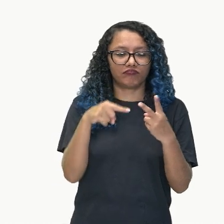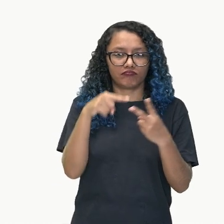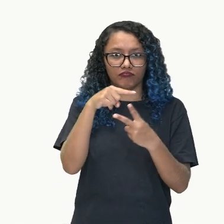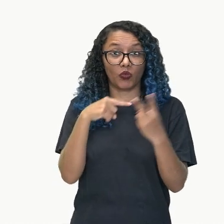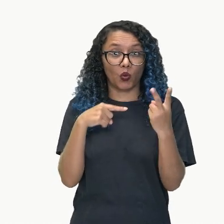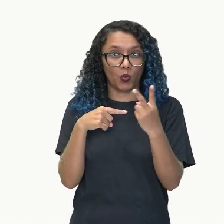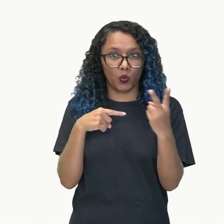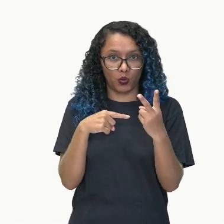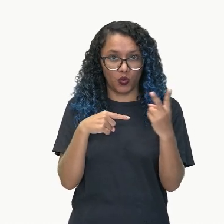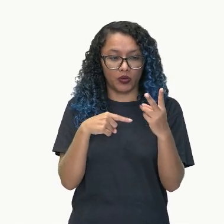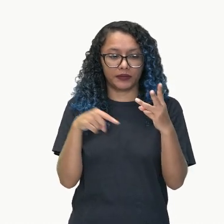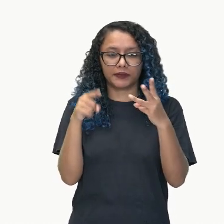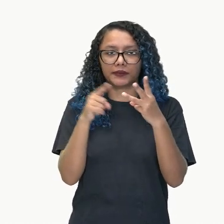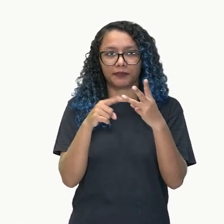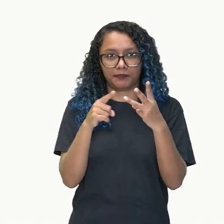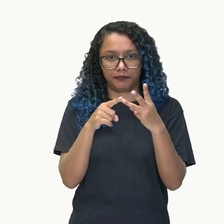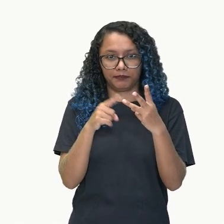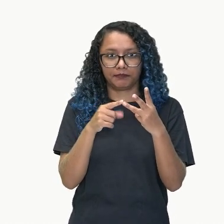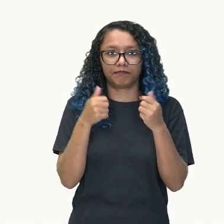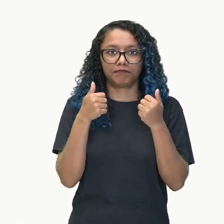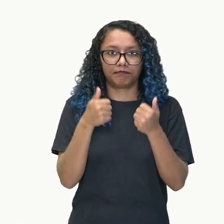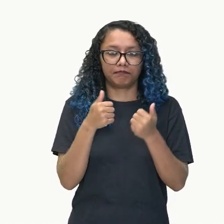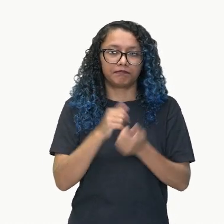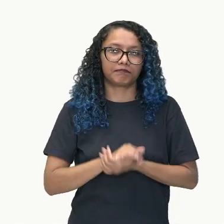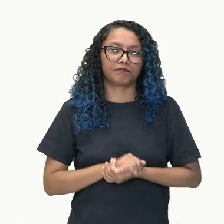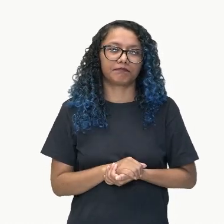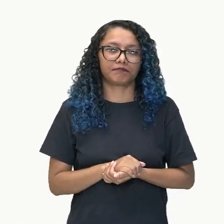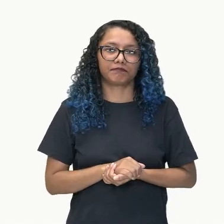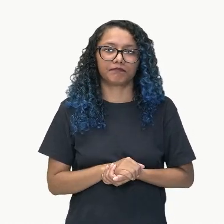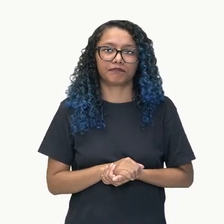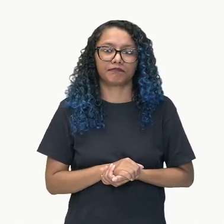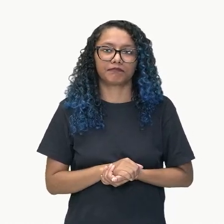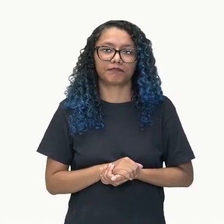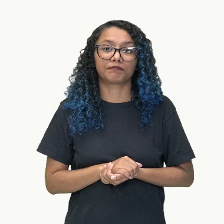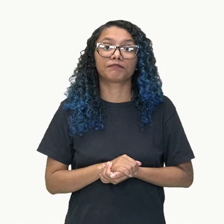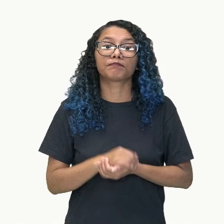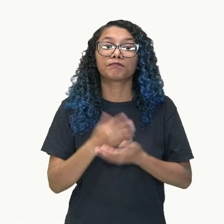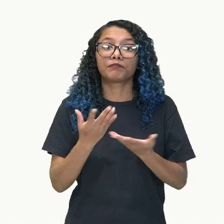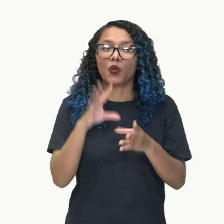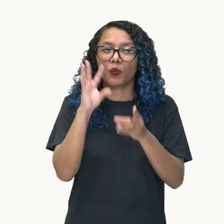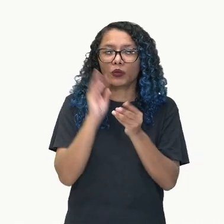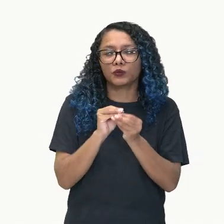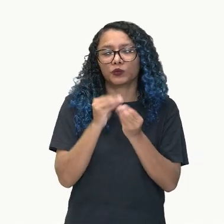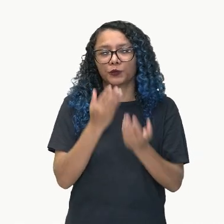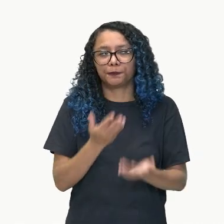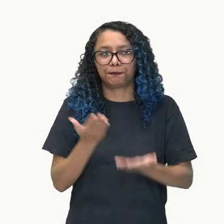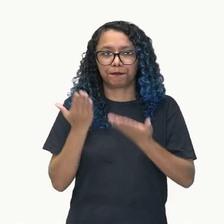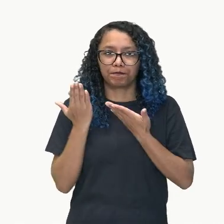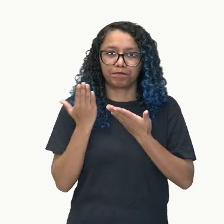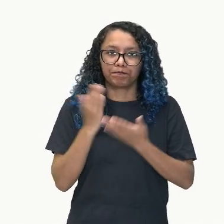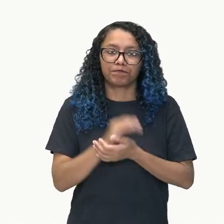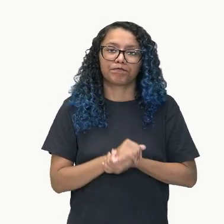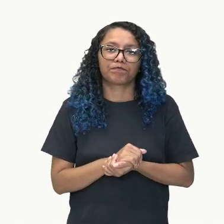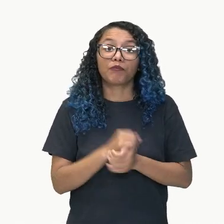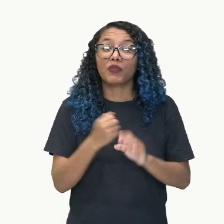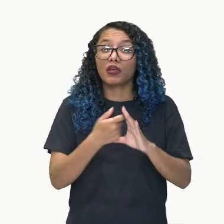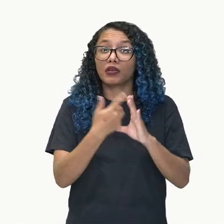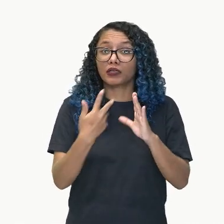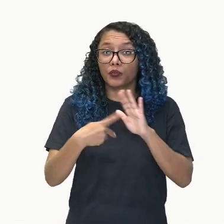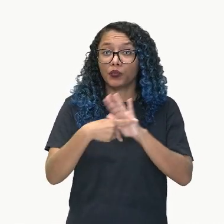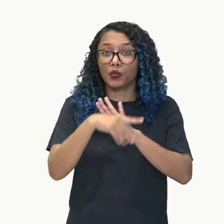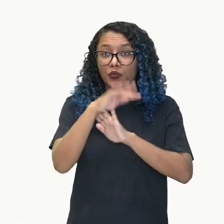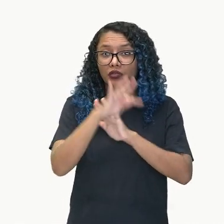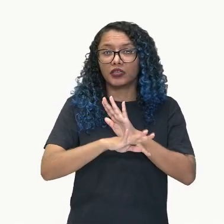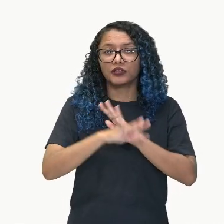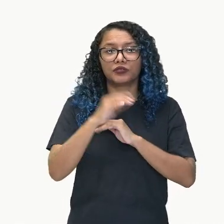indirectos. Entonces, de forma general, los elementos de